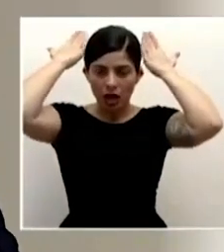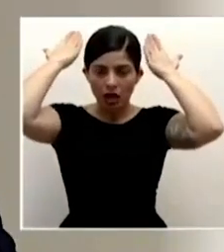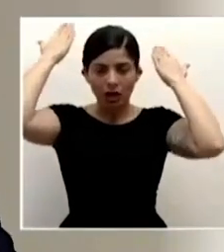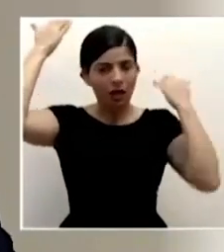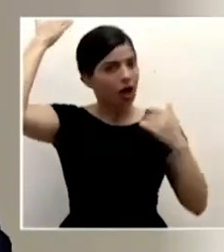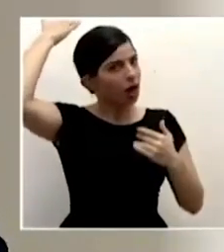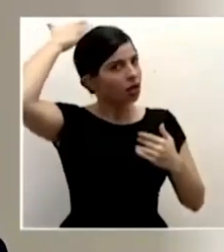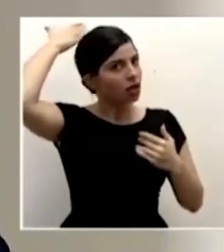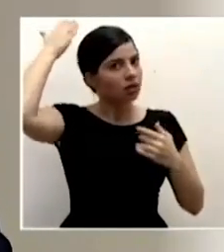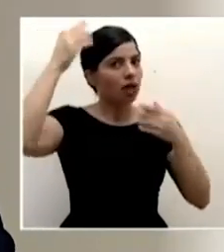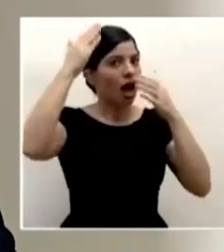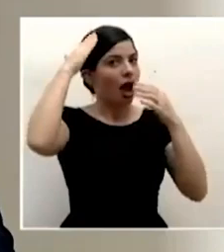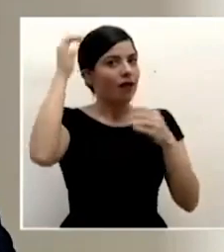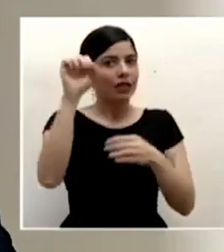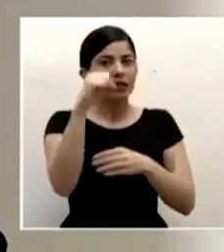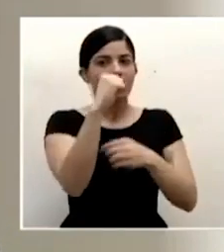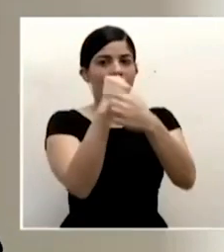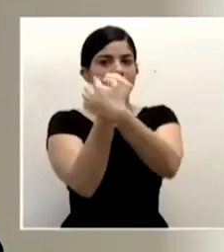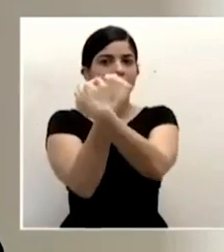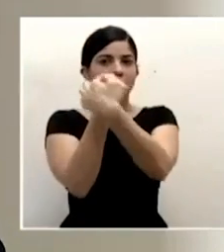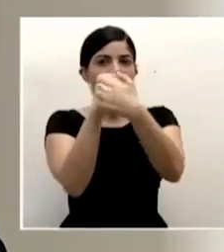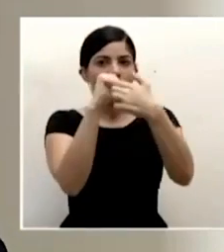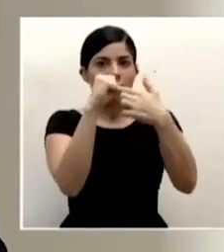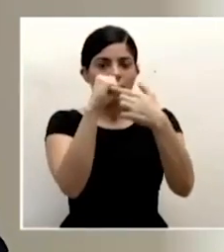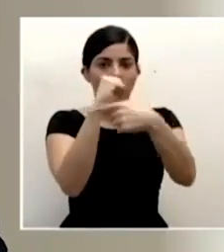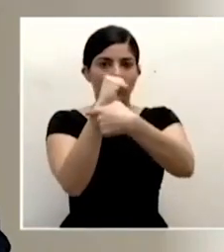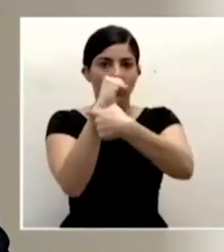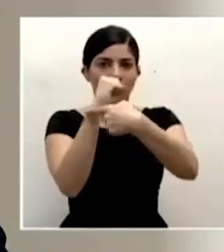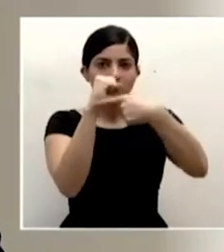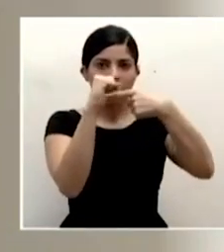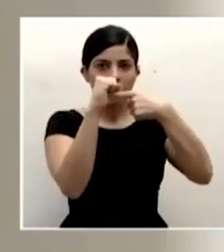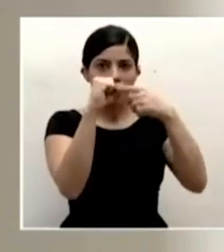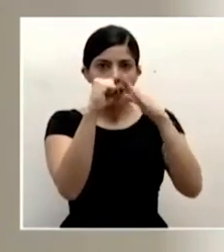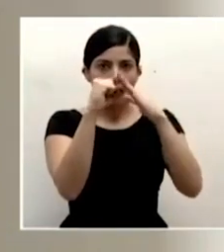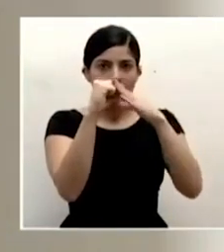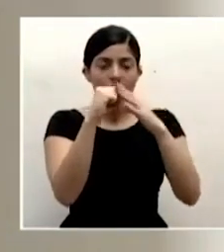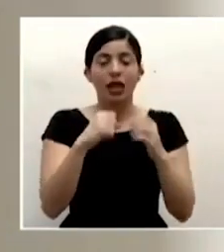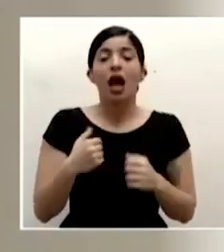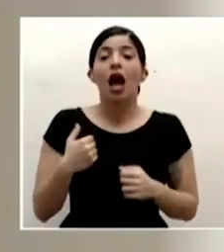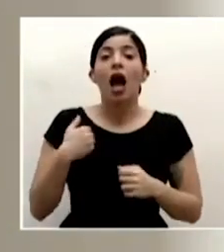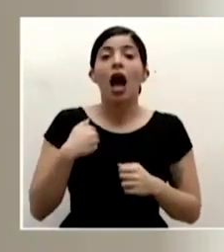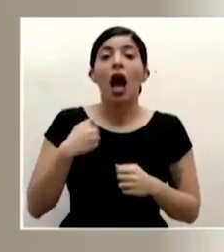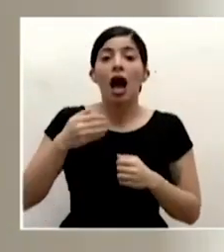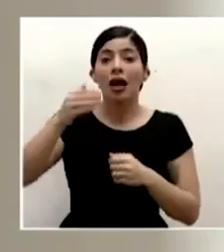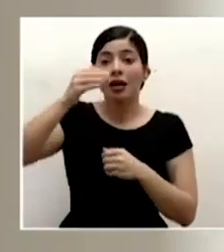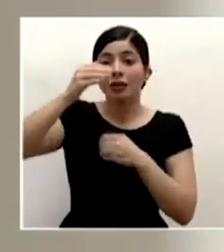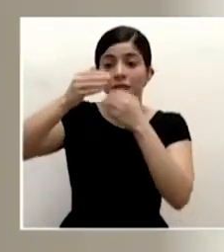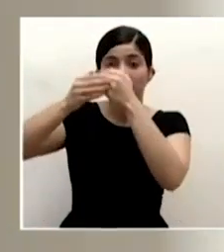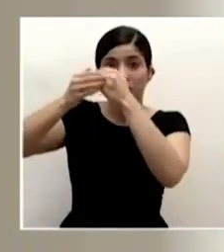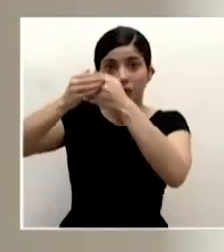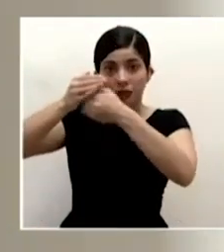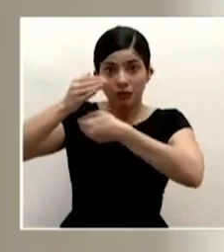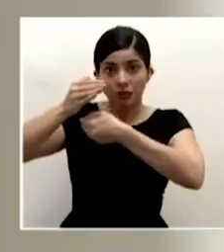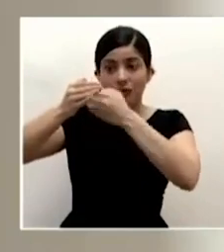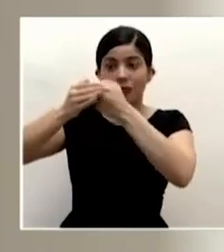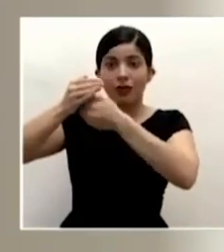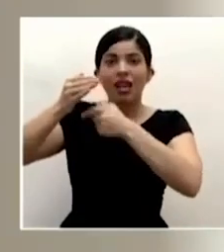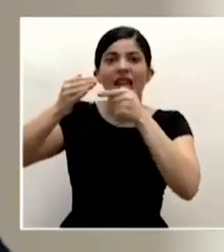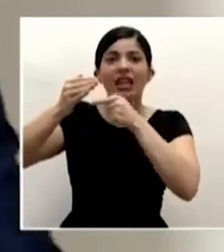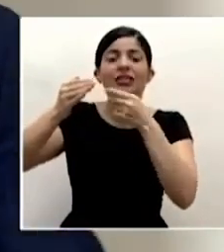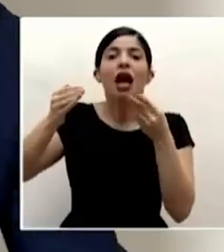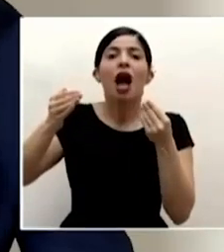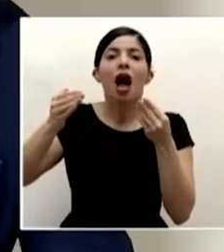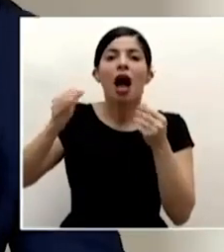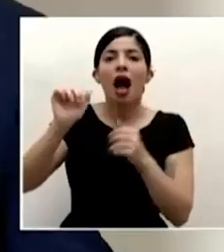atrás de la cabeza hacia arriba y que tiene dos capas como mencionaba una capa interna que es la capa de algodón es una